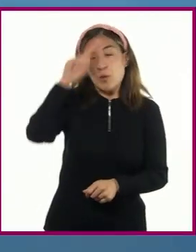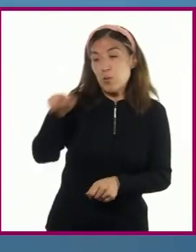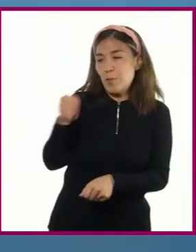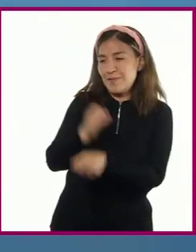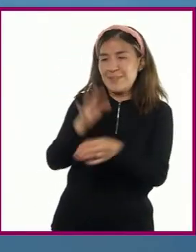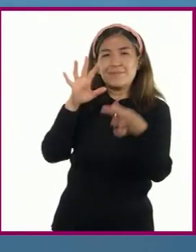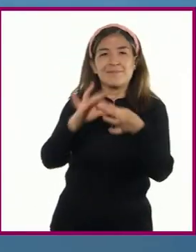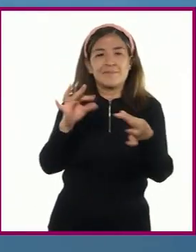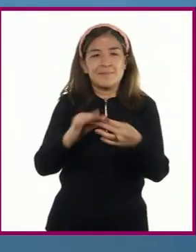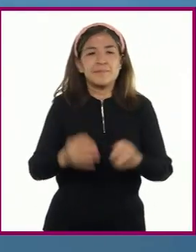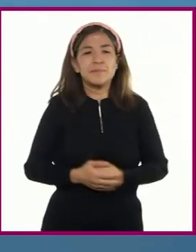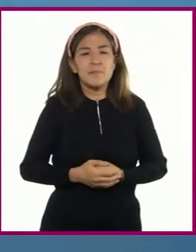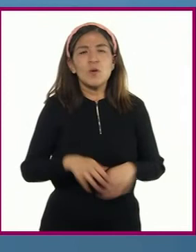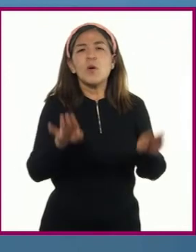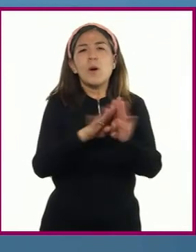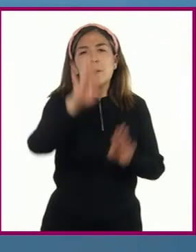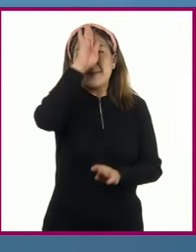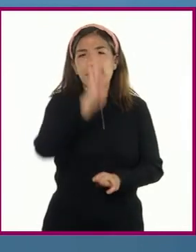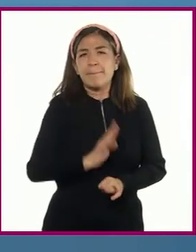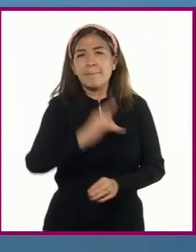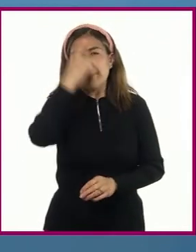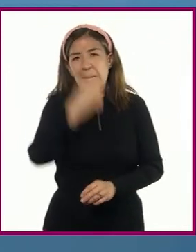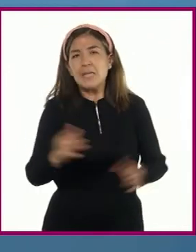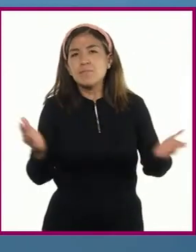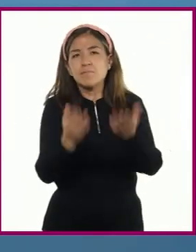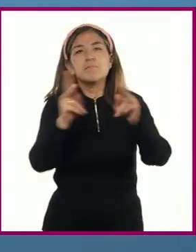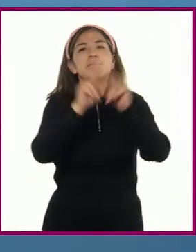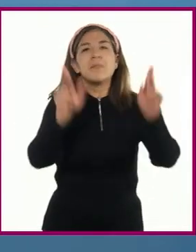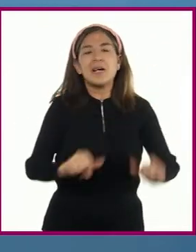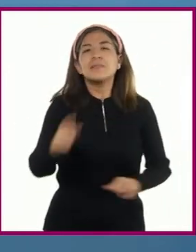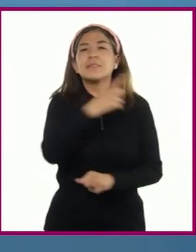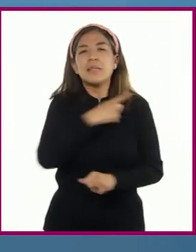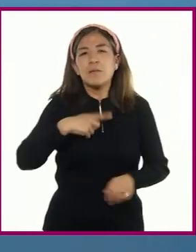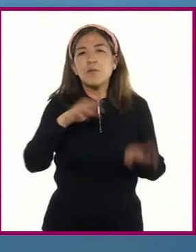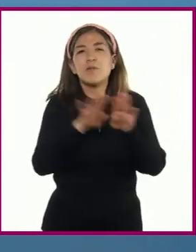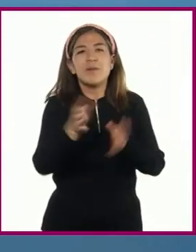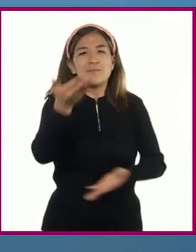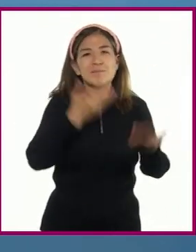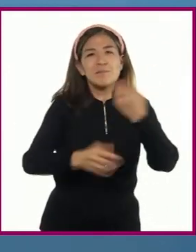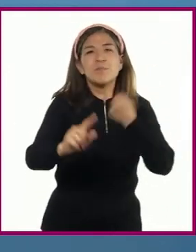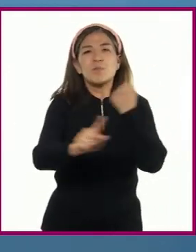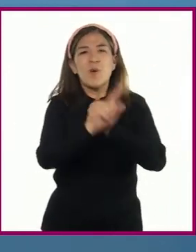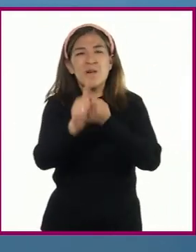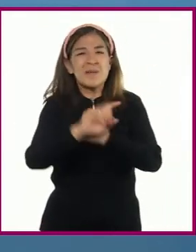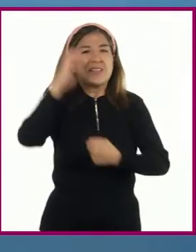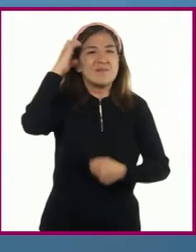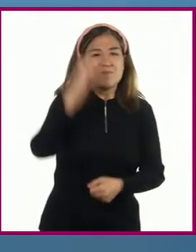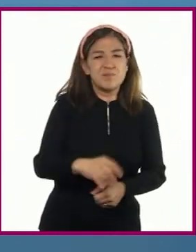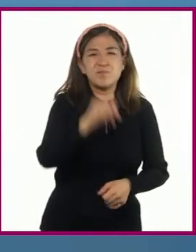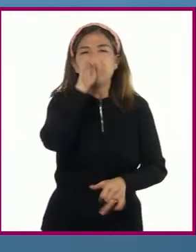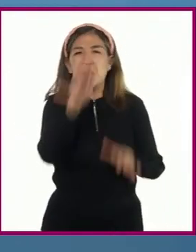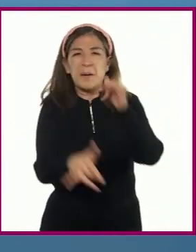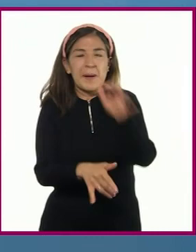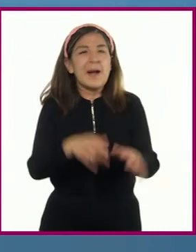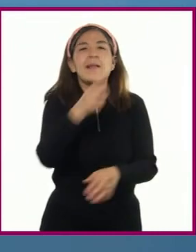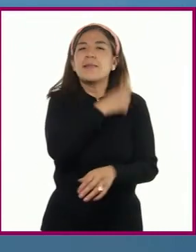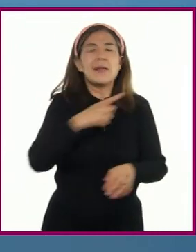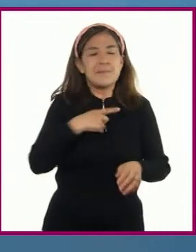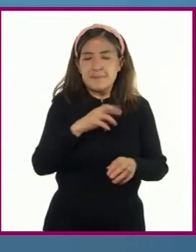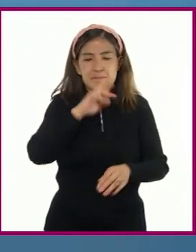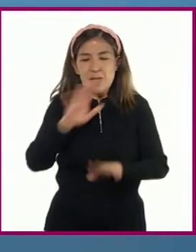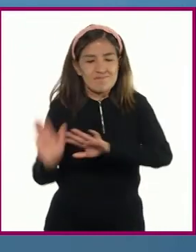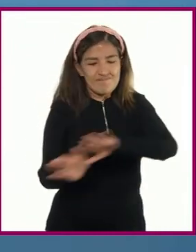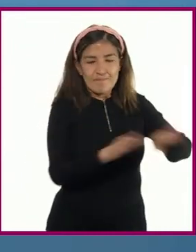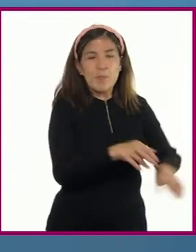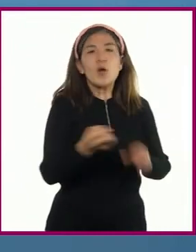Un mediador pacificador buscará transformar las relaciones violentas en relaciones pacíficas, empleando estrategias similares